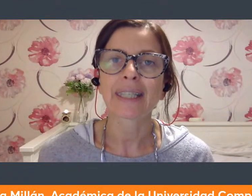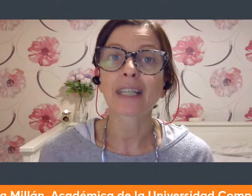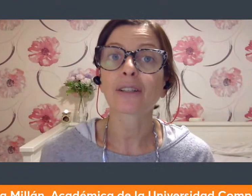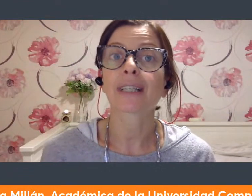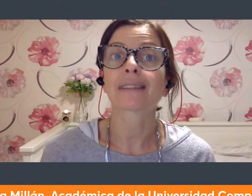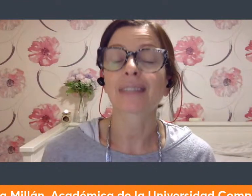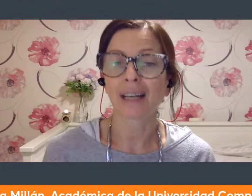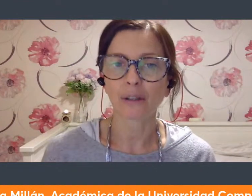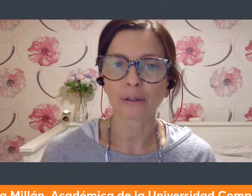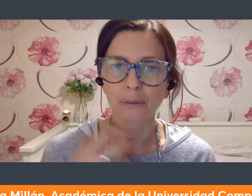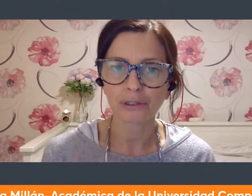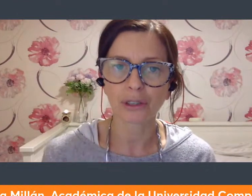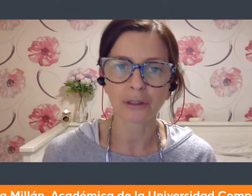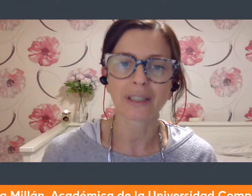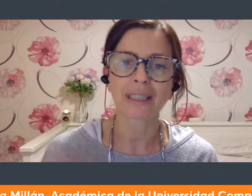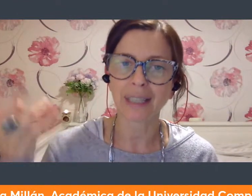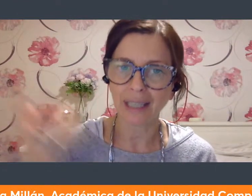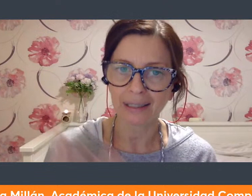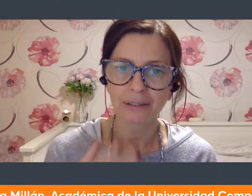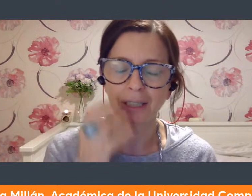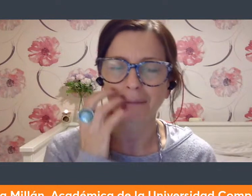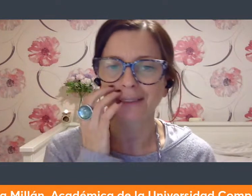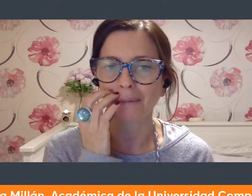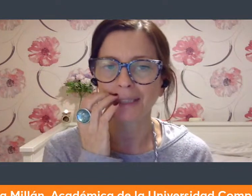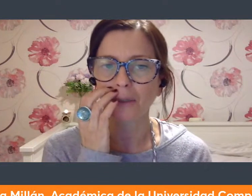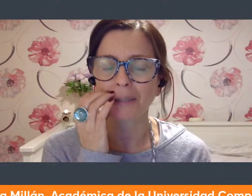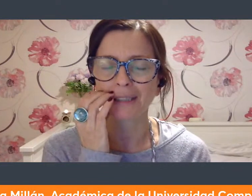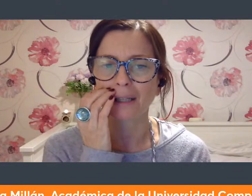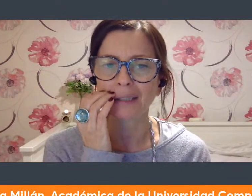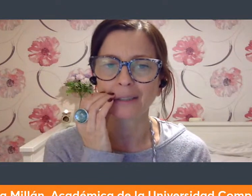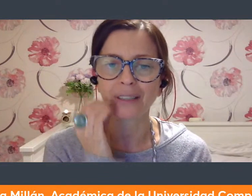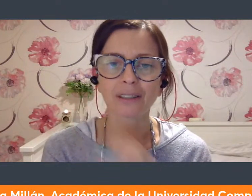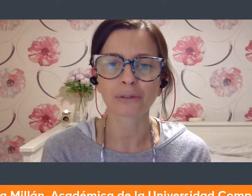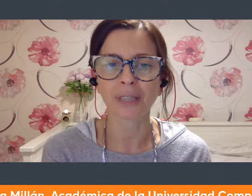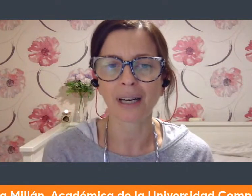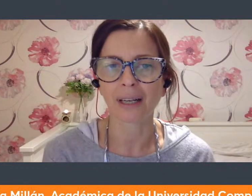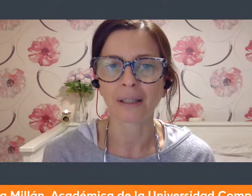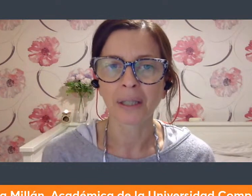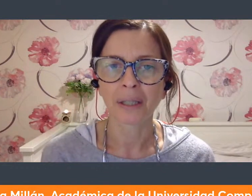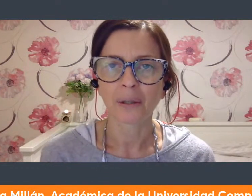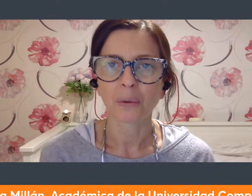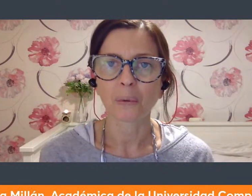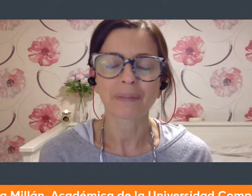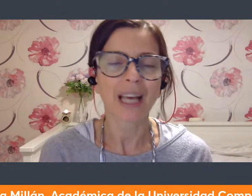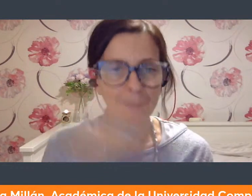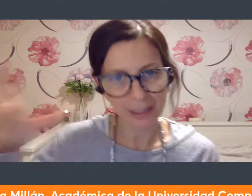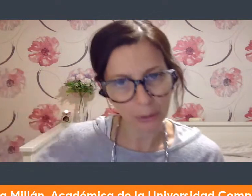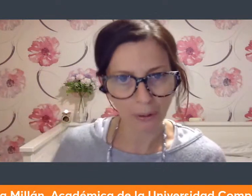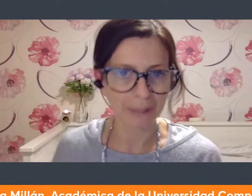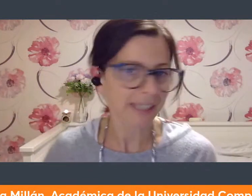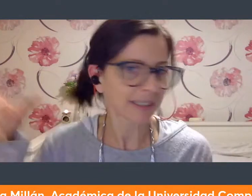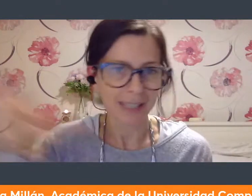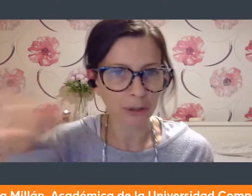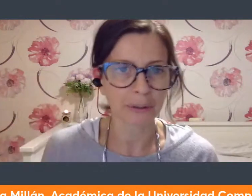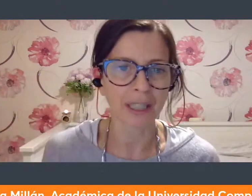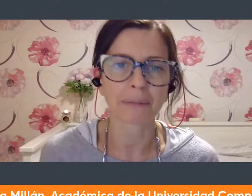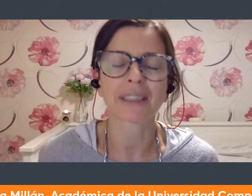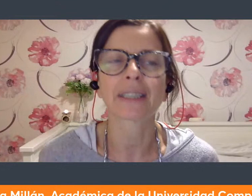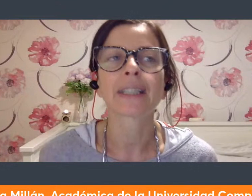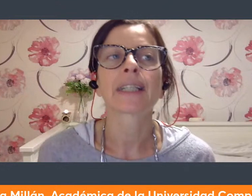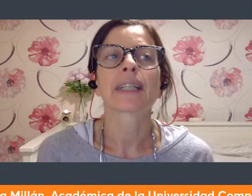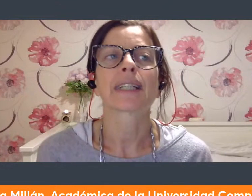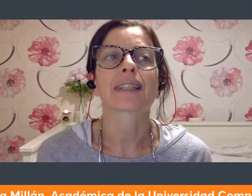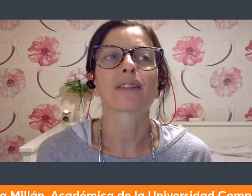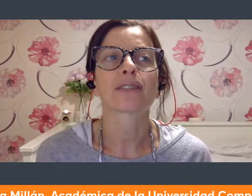y creo que la construcción integrar eso transversalmente como planteaba Víctor creo que es una además de todo lo demás que él ya dijo y lo voy a